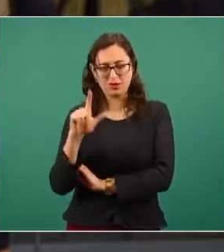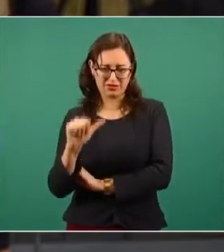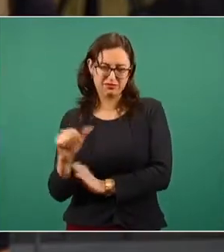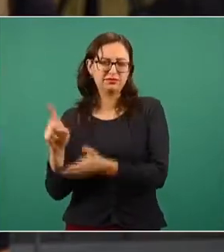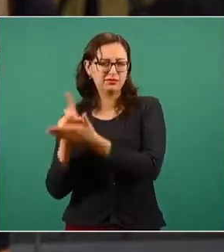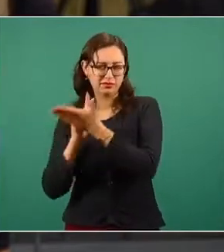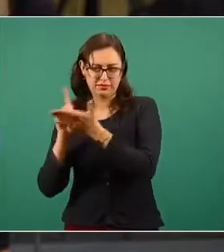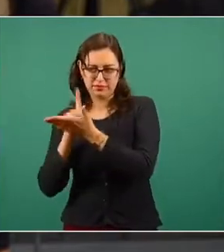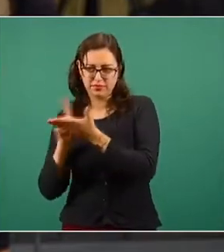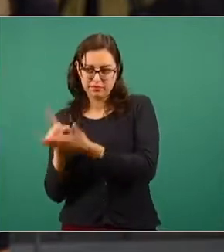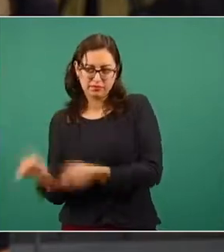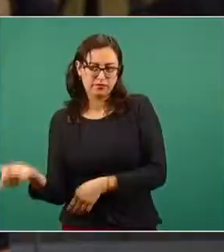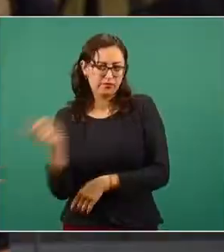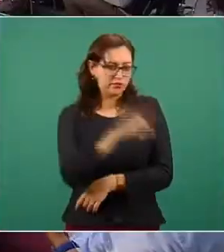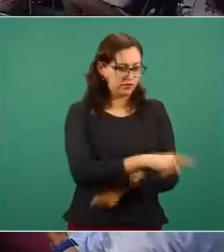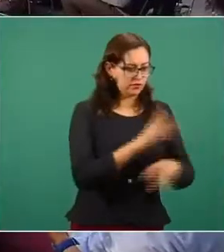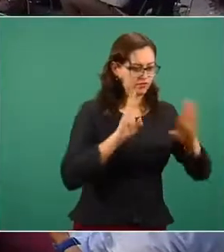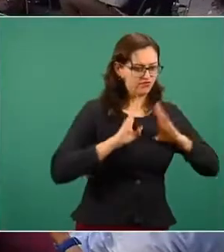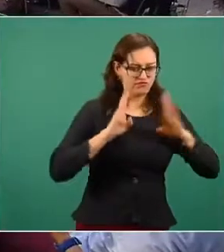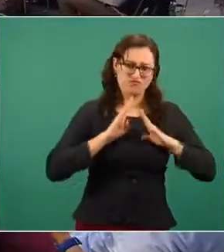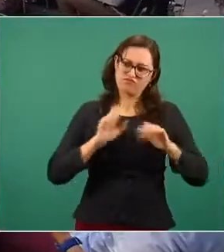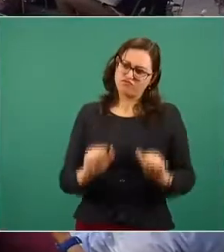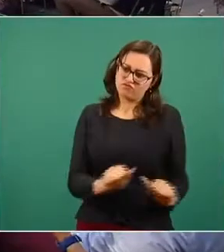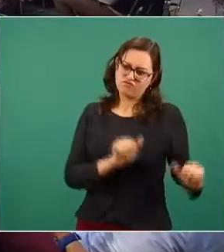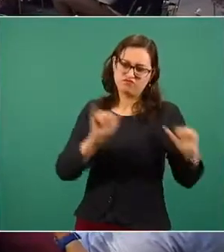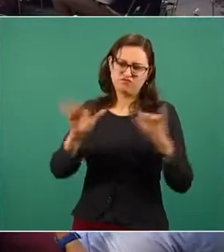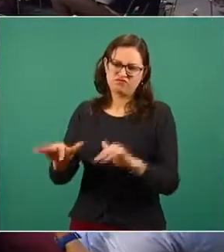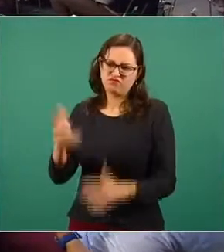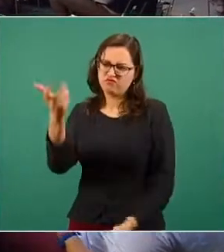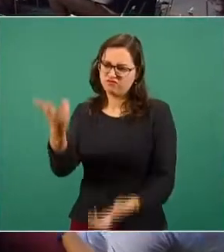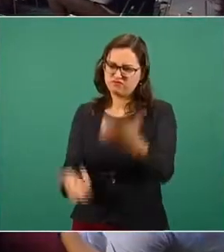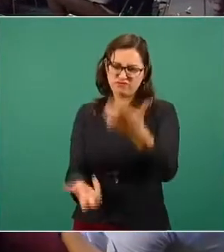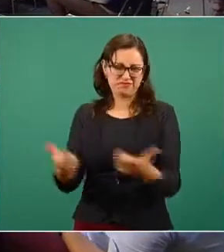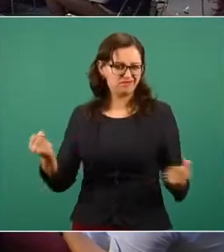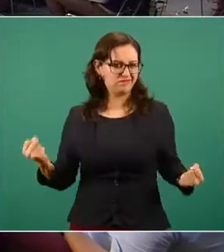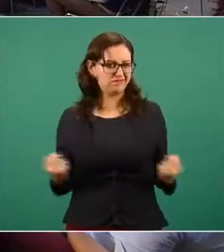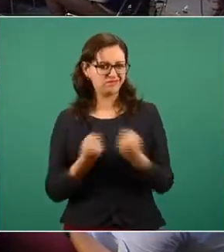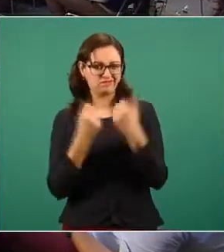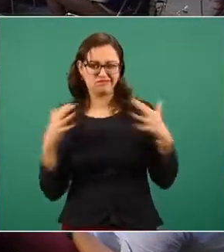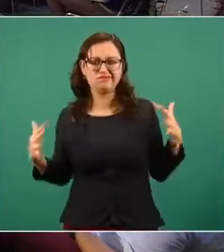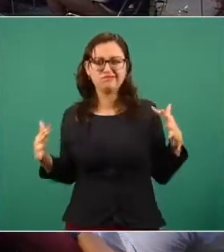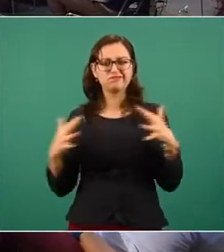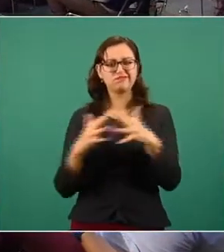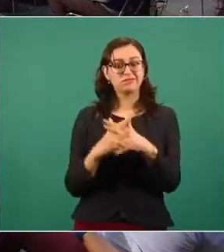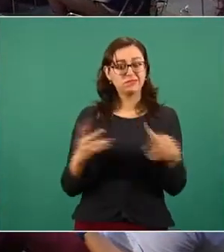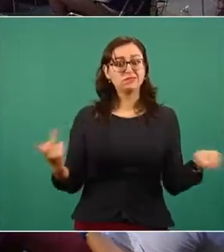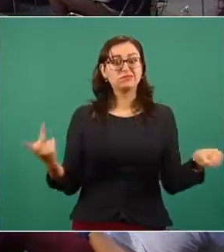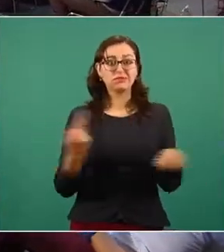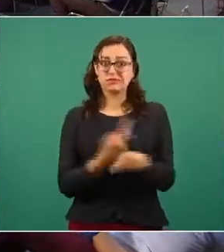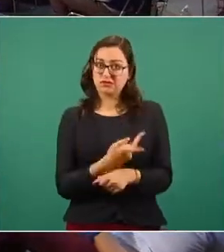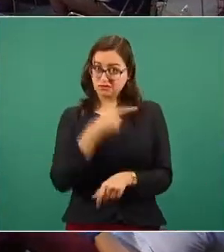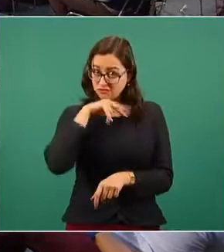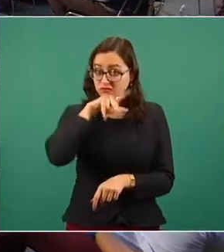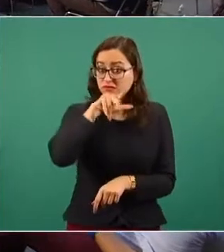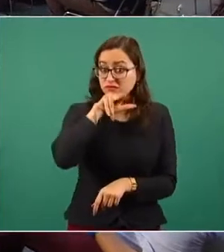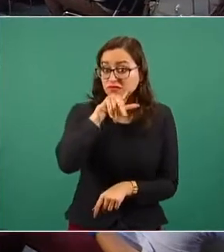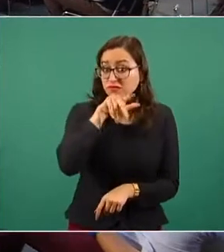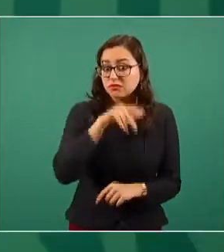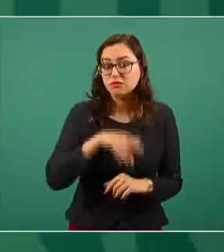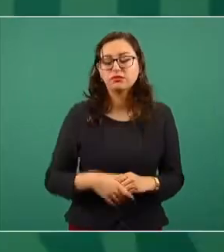situación que preocupa ahora sí que a su dependencia federal. Pues claro que nos preocupa, porque